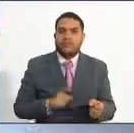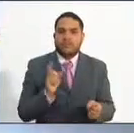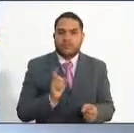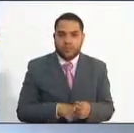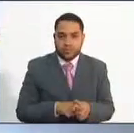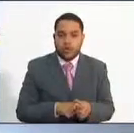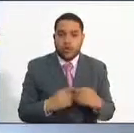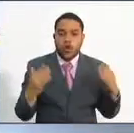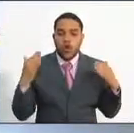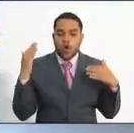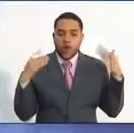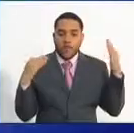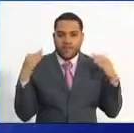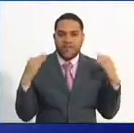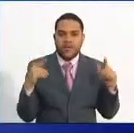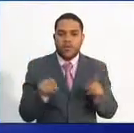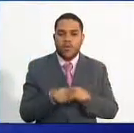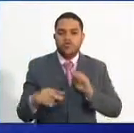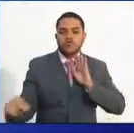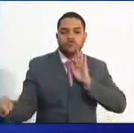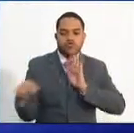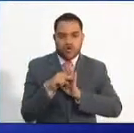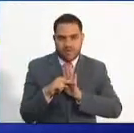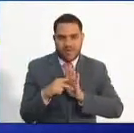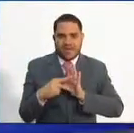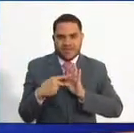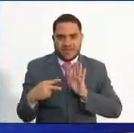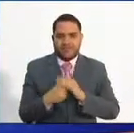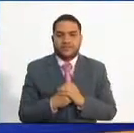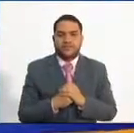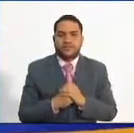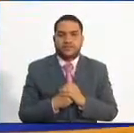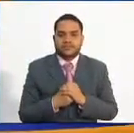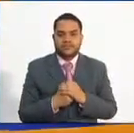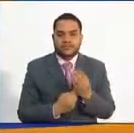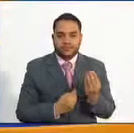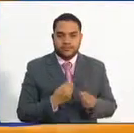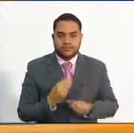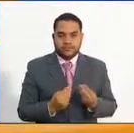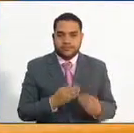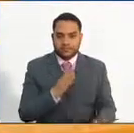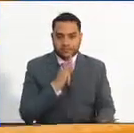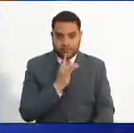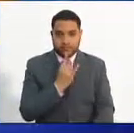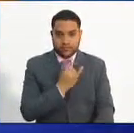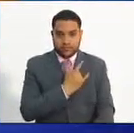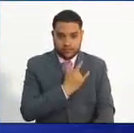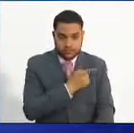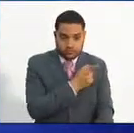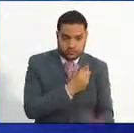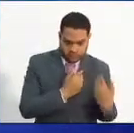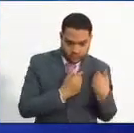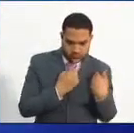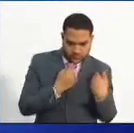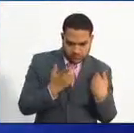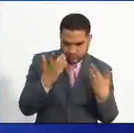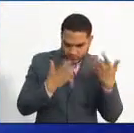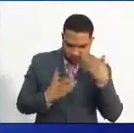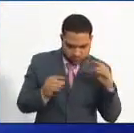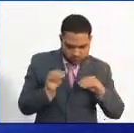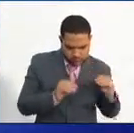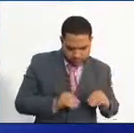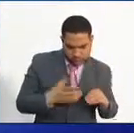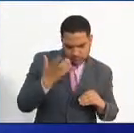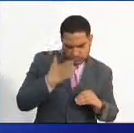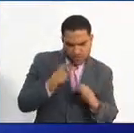que la competencia adquiere el carácter de una norma técnica. Entonces, el operador universitario, que es el que en última instancia diseña las